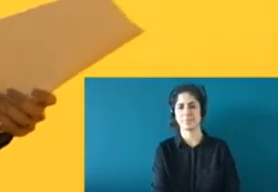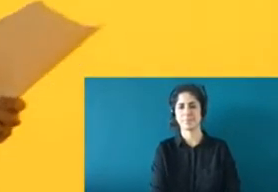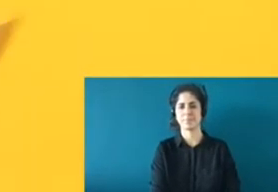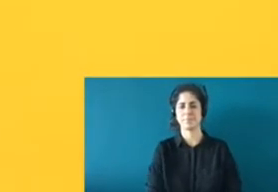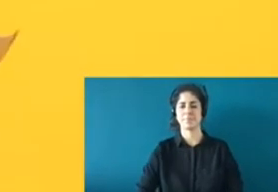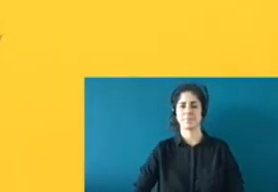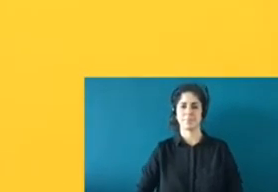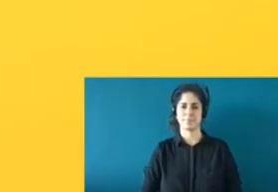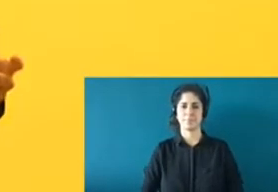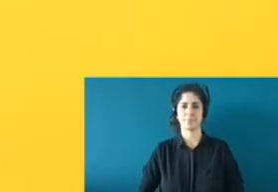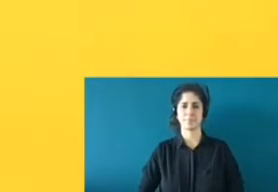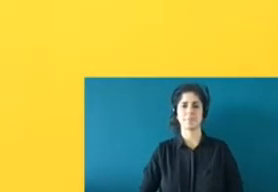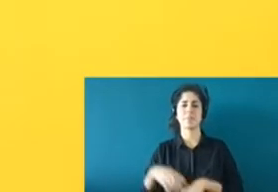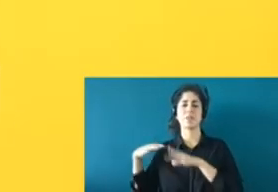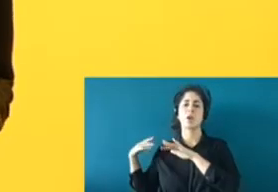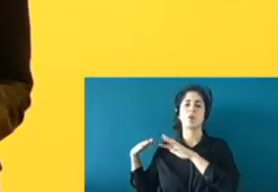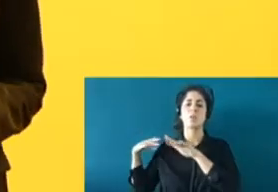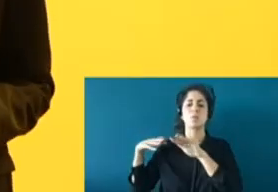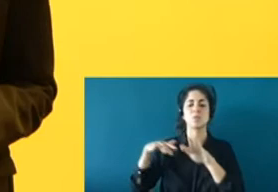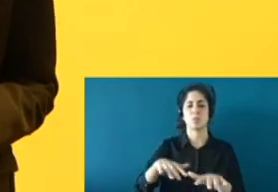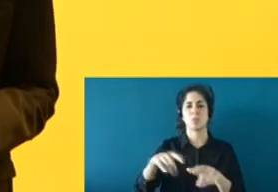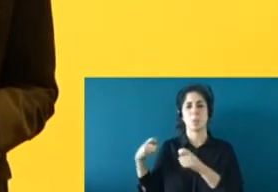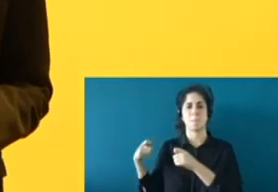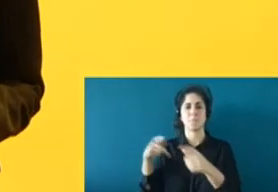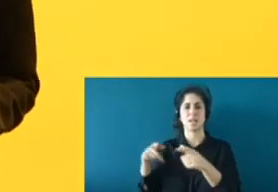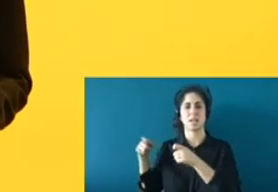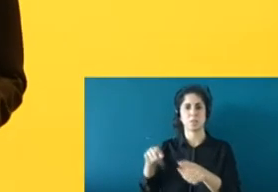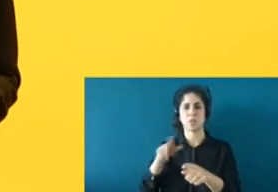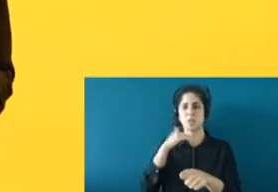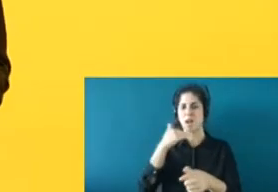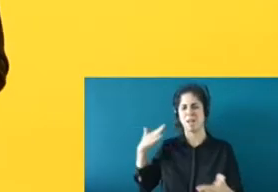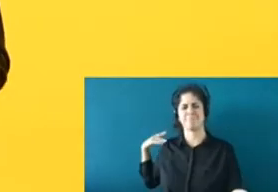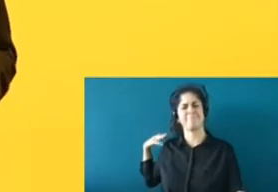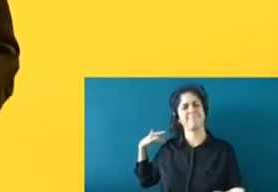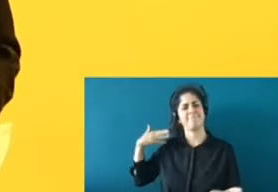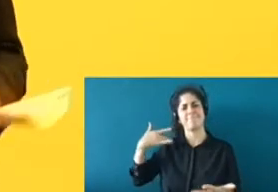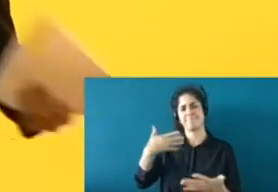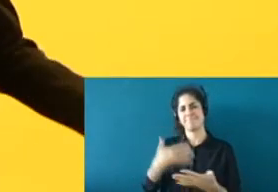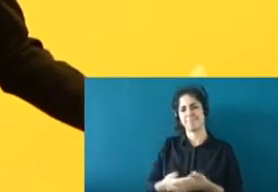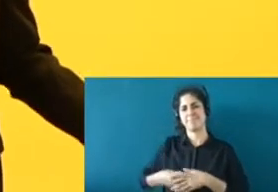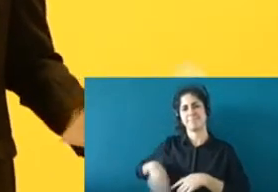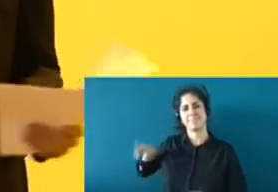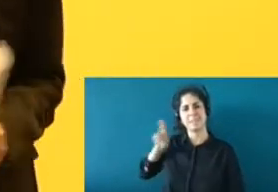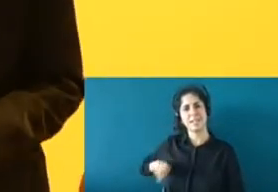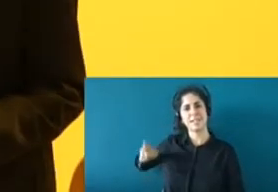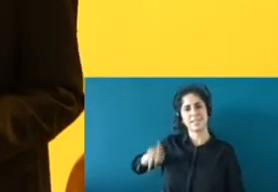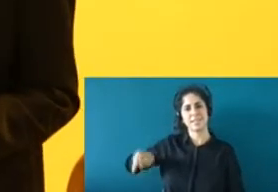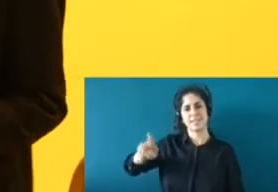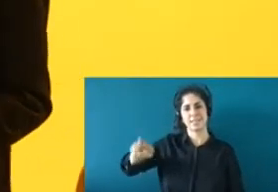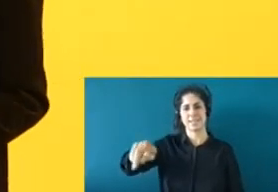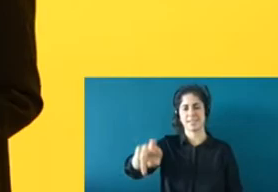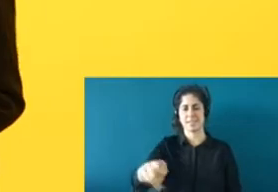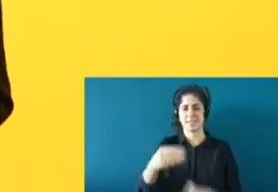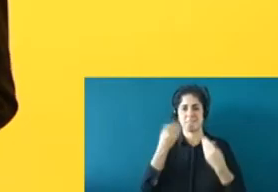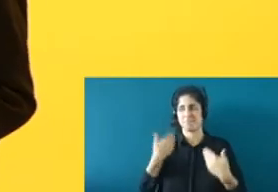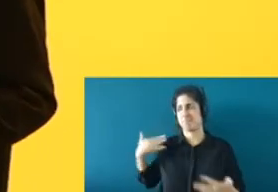Los flujos migratorios es un fenómeno que siempre ha existido, ¿no? A lo largo de la historia de la humanidad siempre ha existido, en Canarias también. El